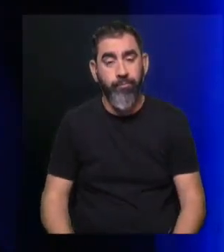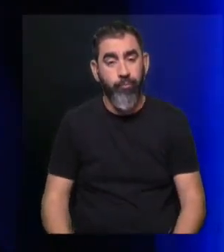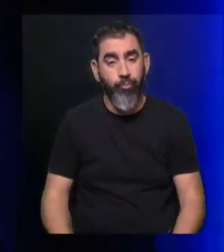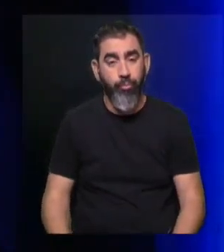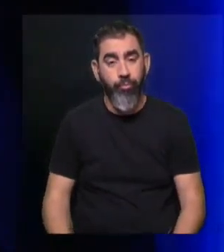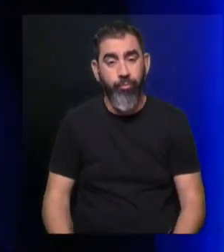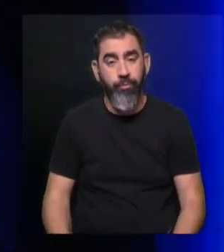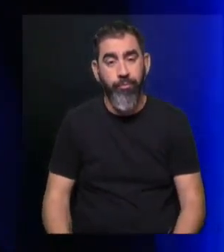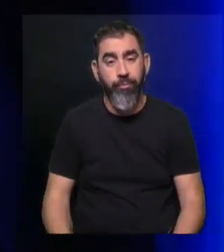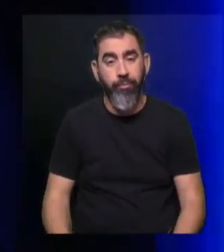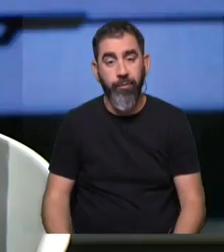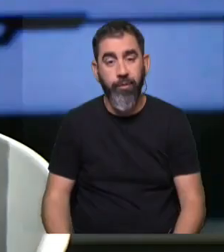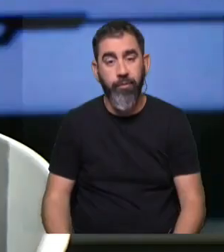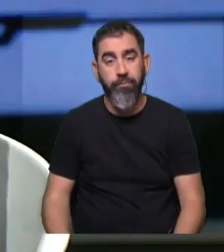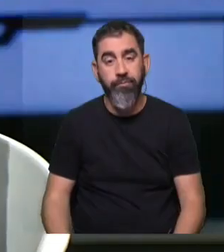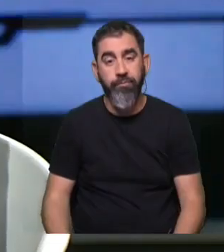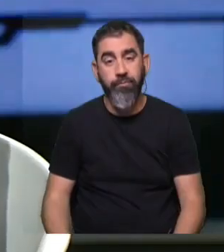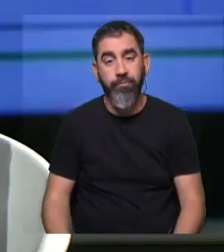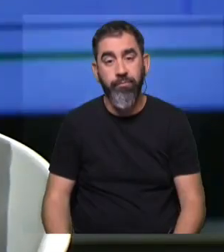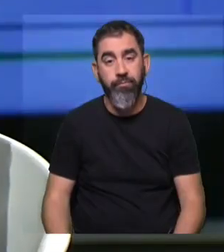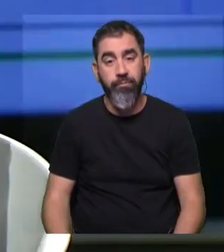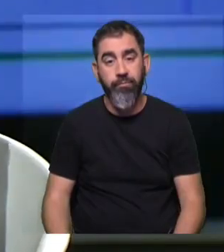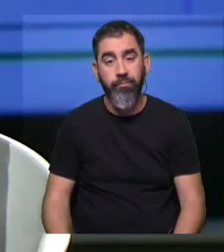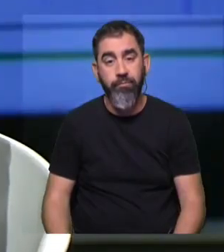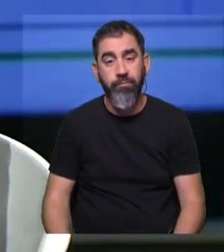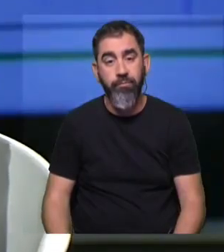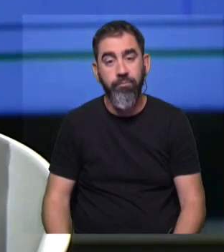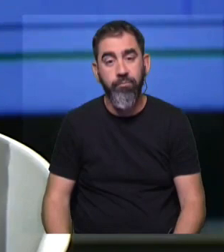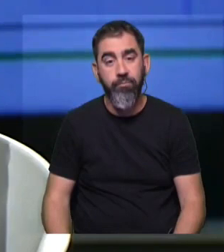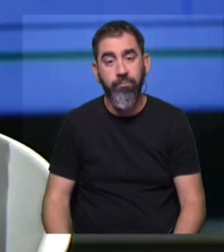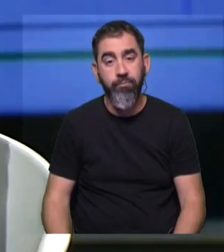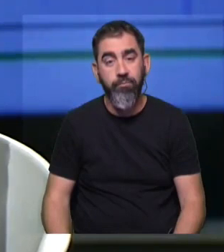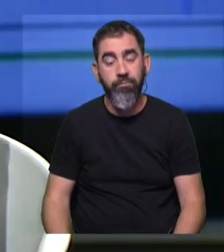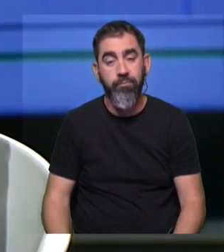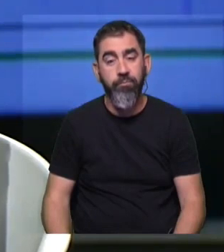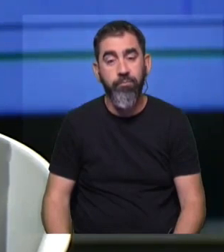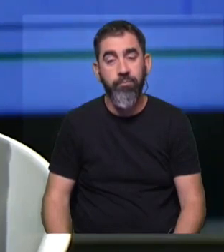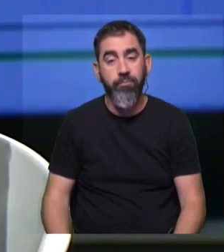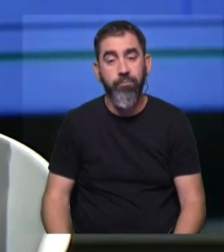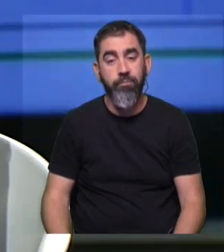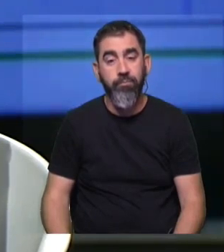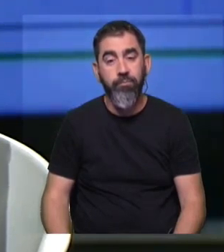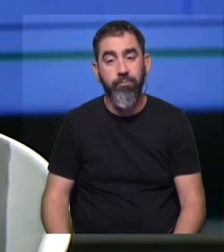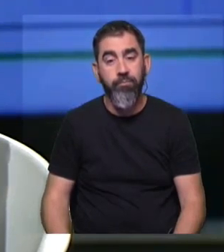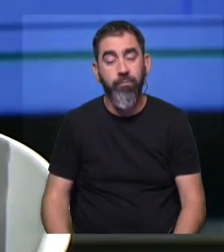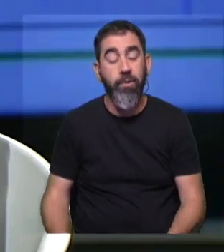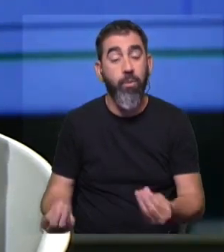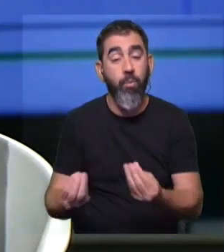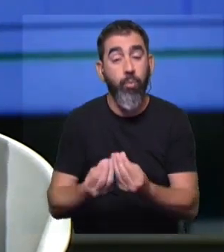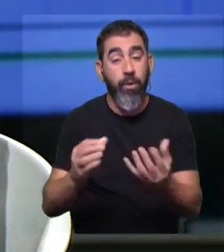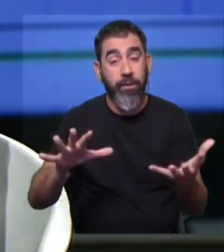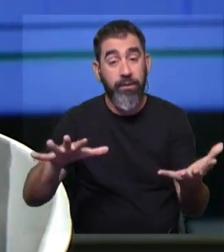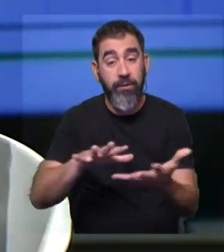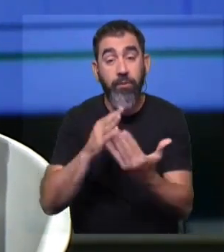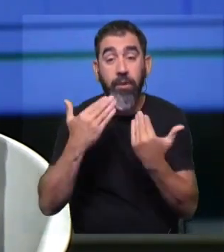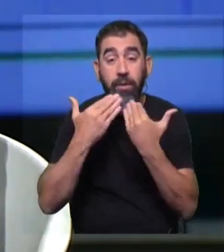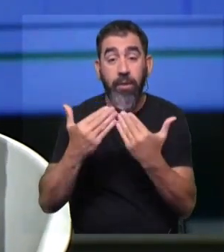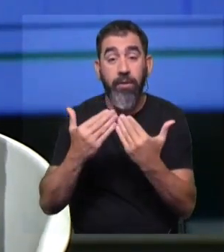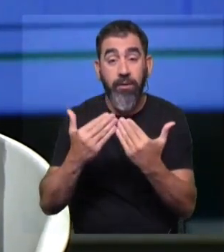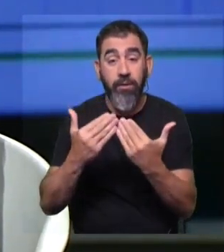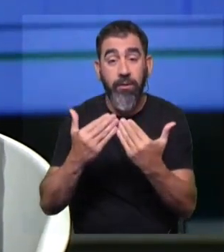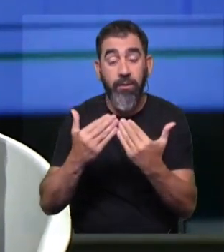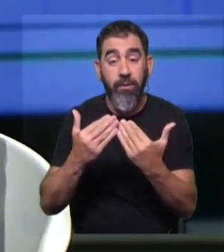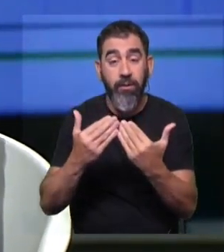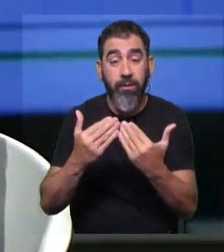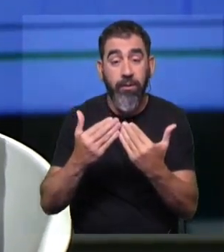inicial? Bueno, debemos decir que buena parte de las situaciones gracias a los doctores Le